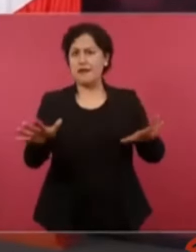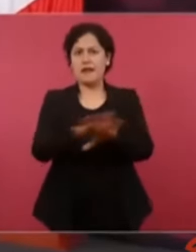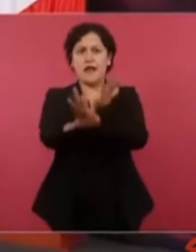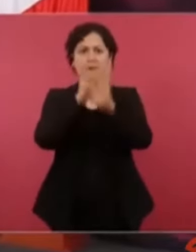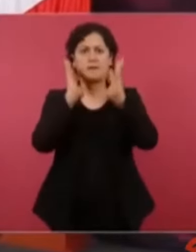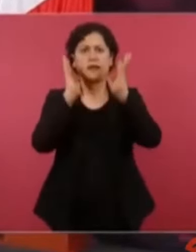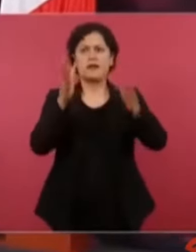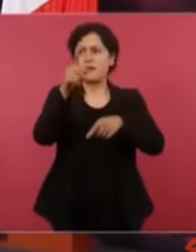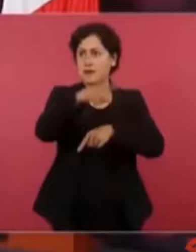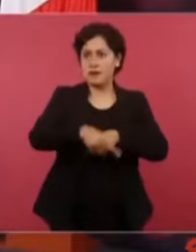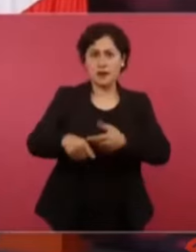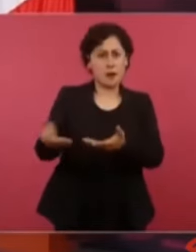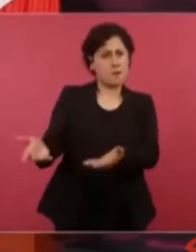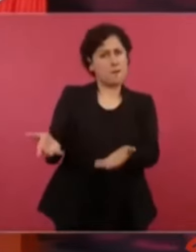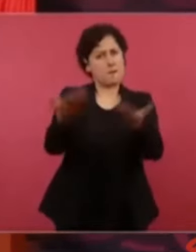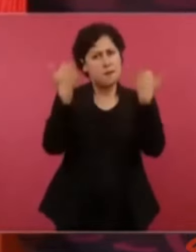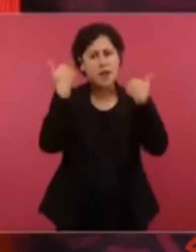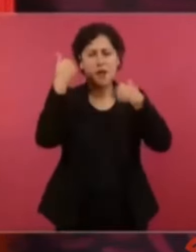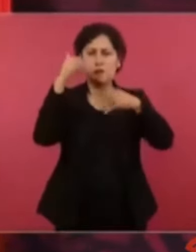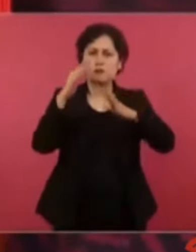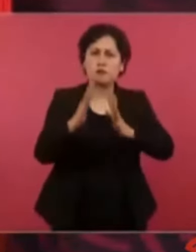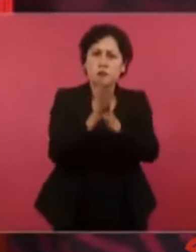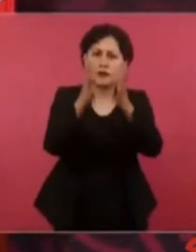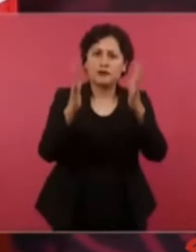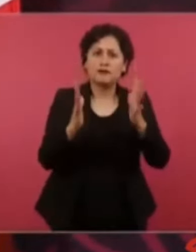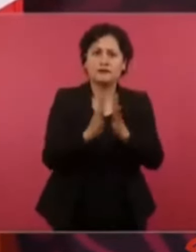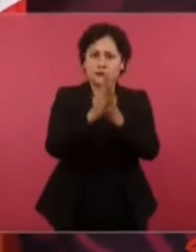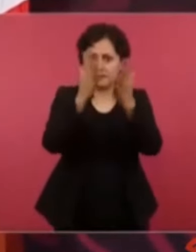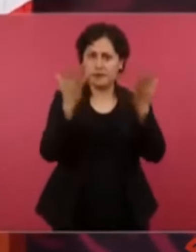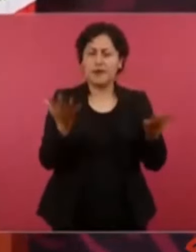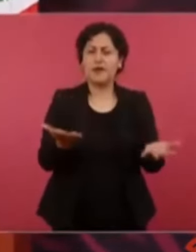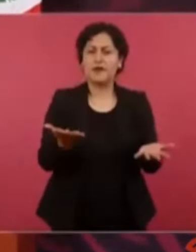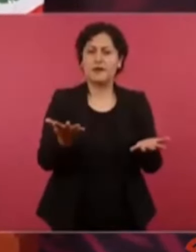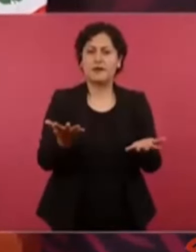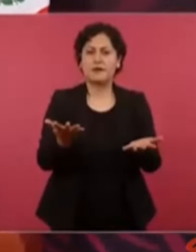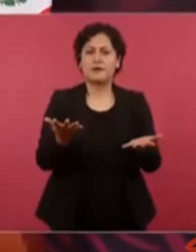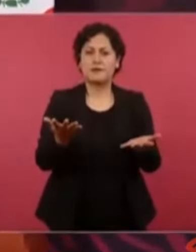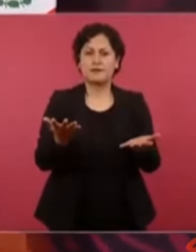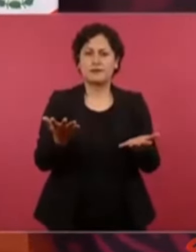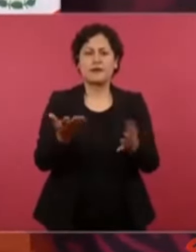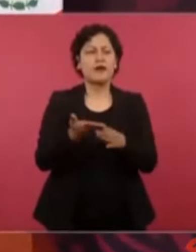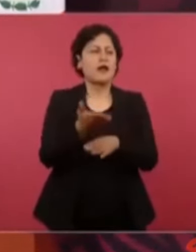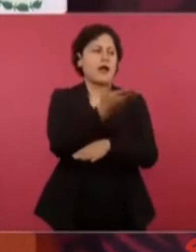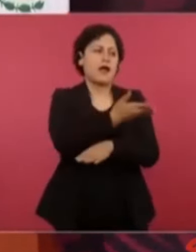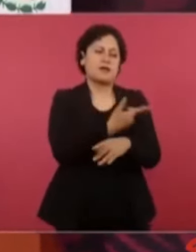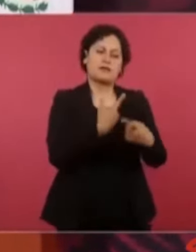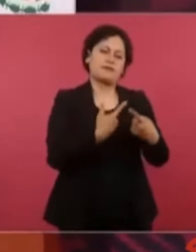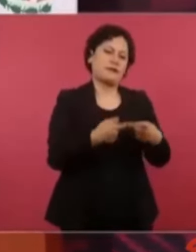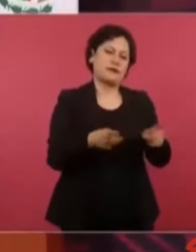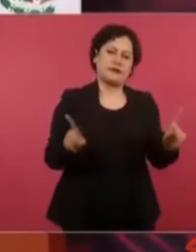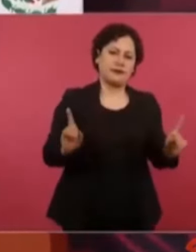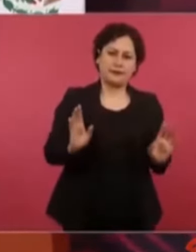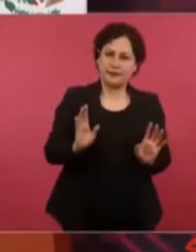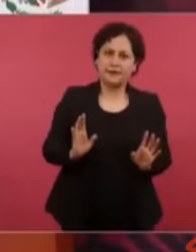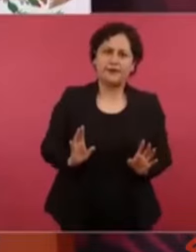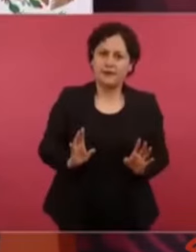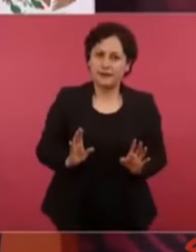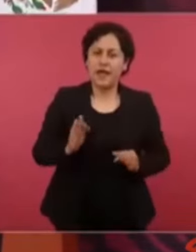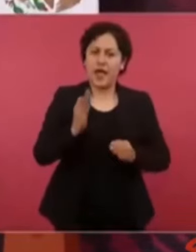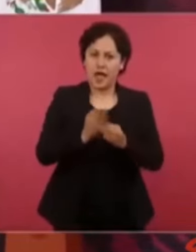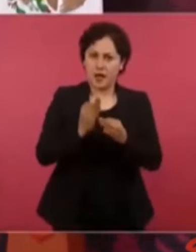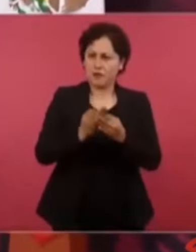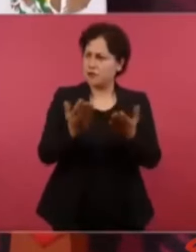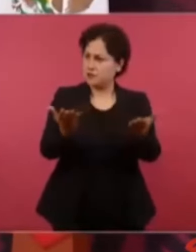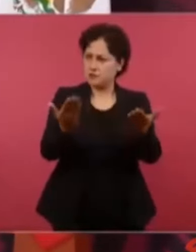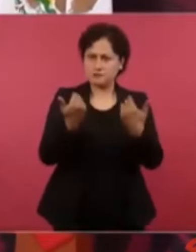Ya no es lo mismo y a expresarnos, a manifestarnos